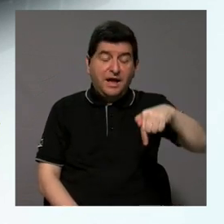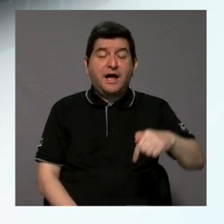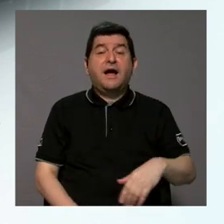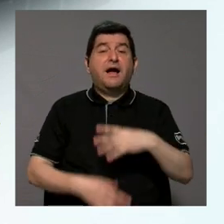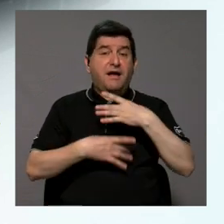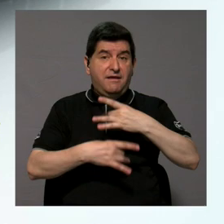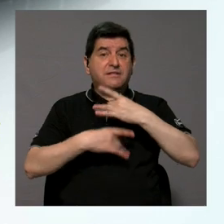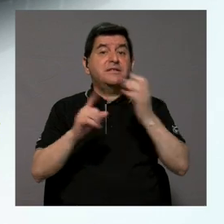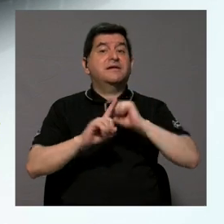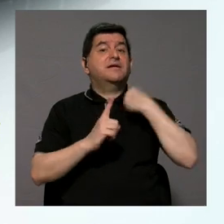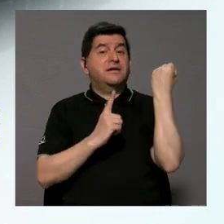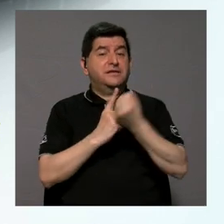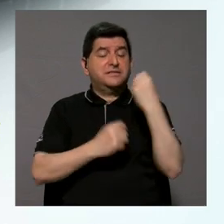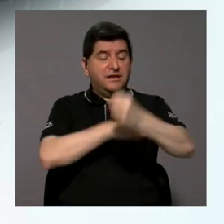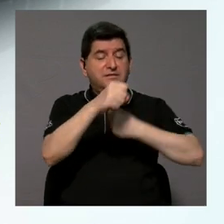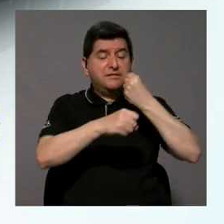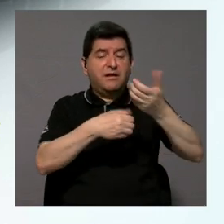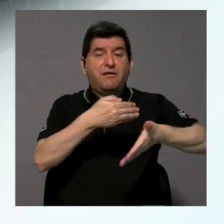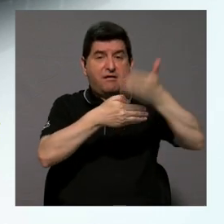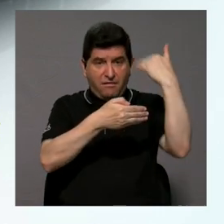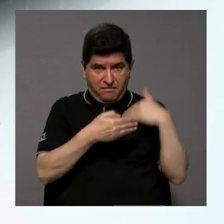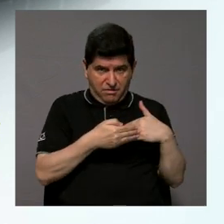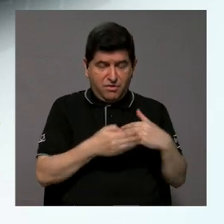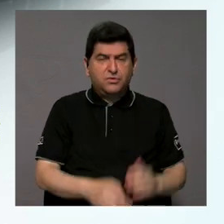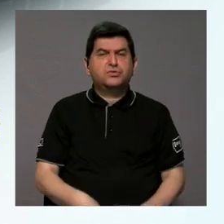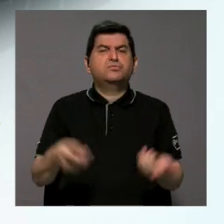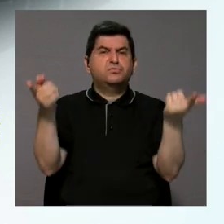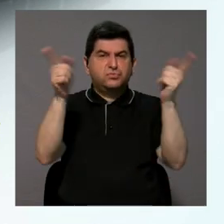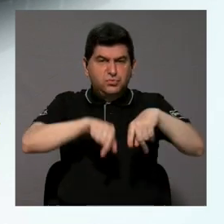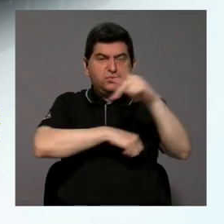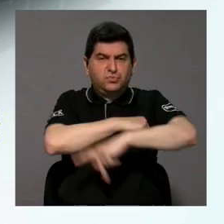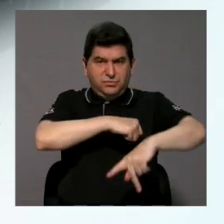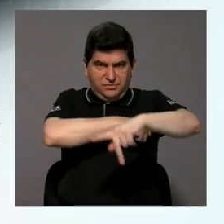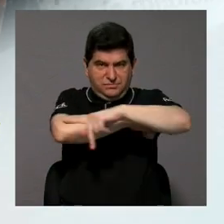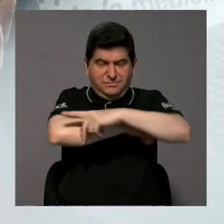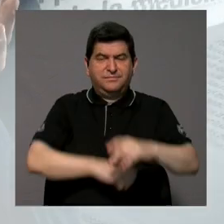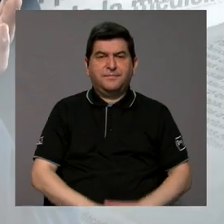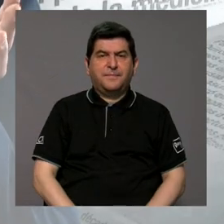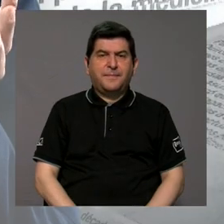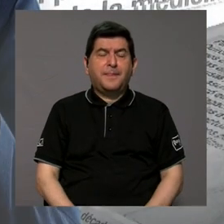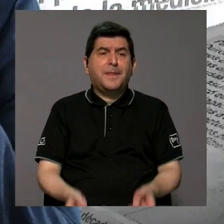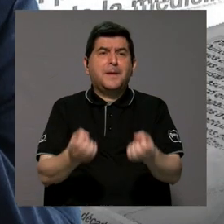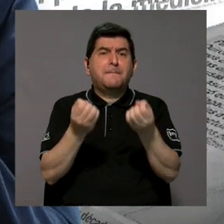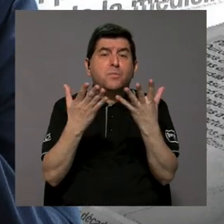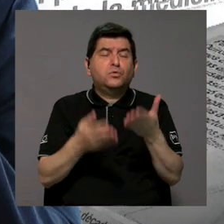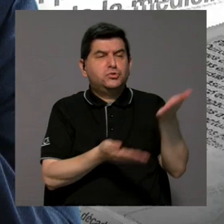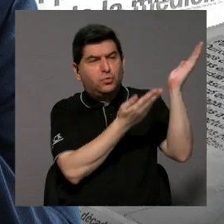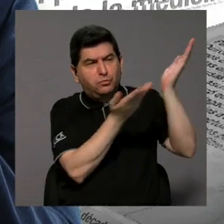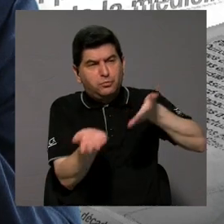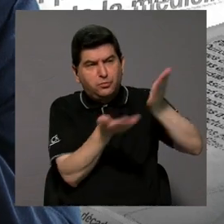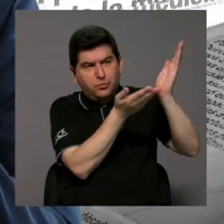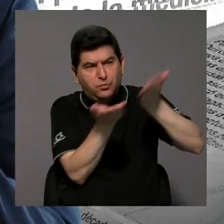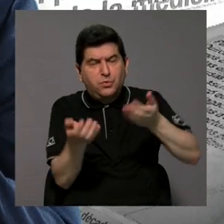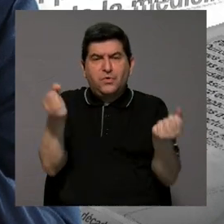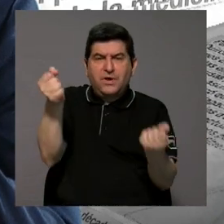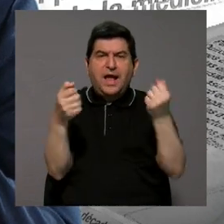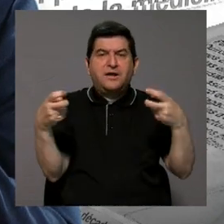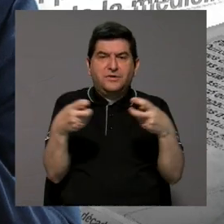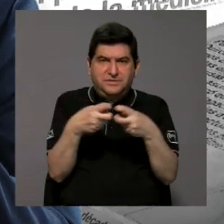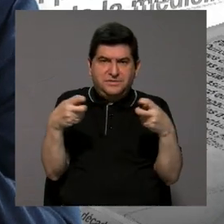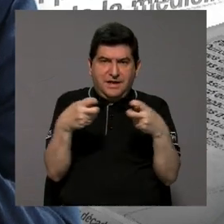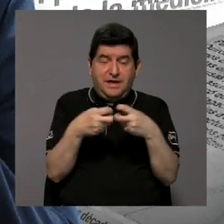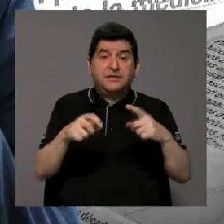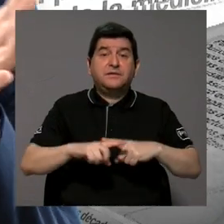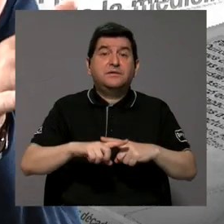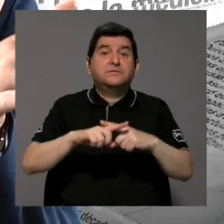interesante. Hace unos años, ocurría aquí en el país, que se daba mucho la importación de vehículos eléctricos,